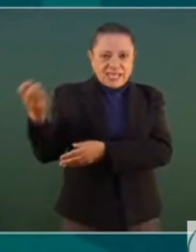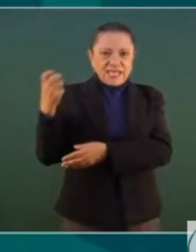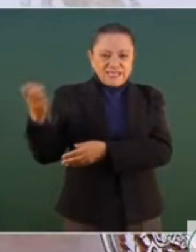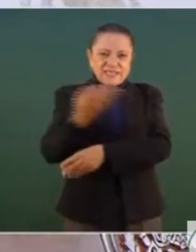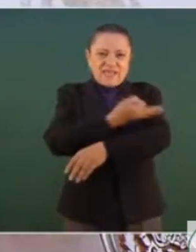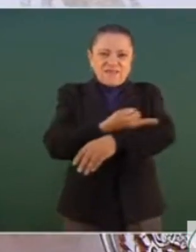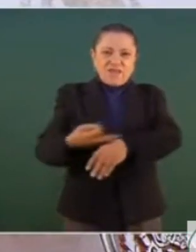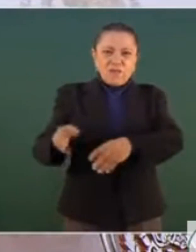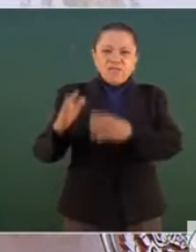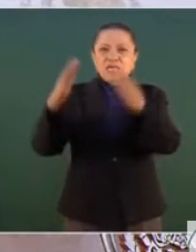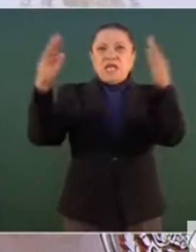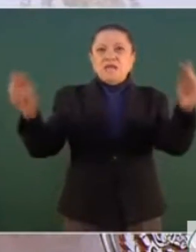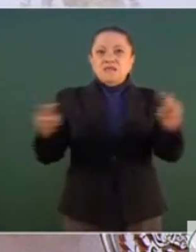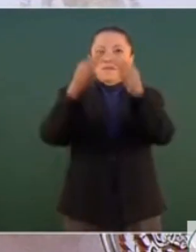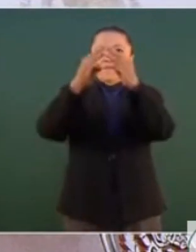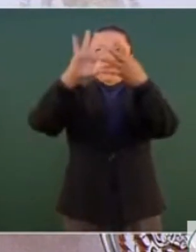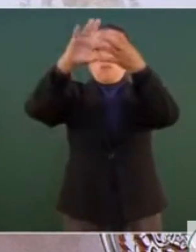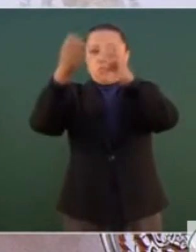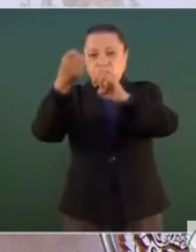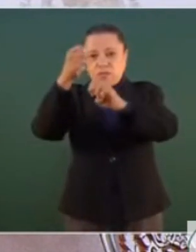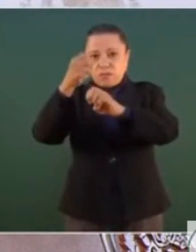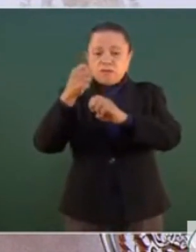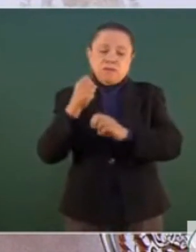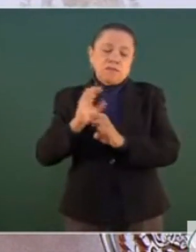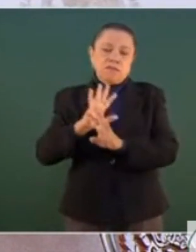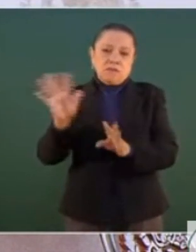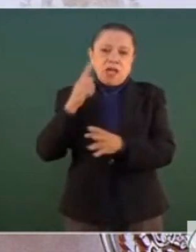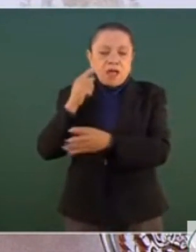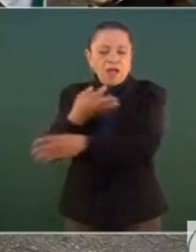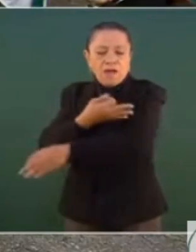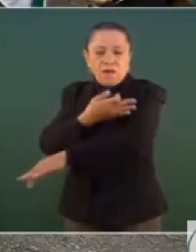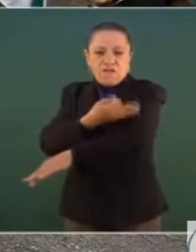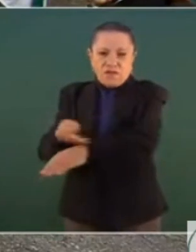Pero esa es la nueva política que se está siguiendo.